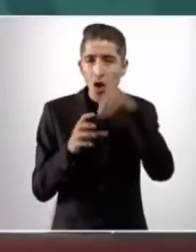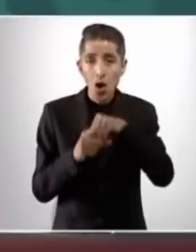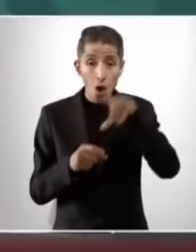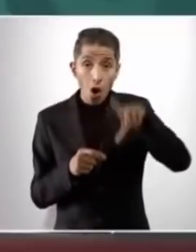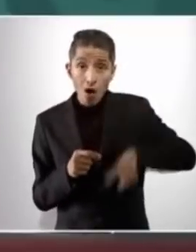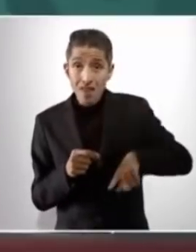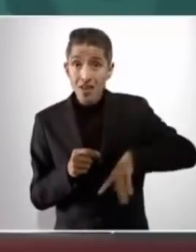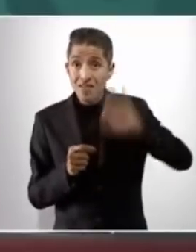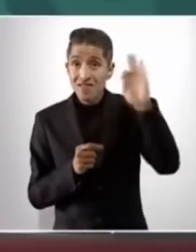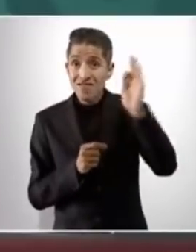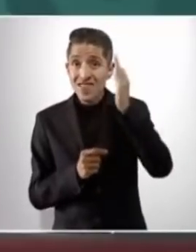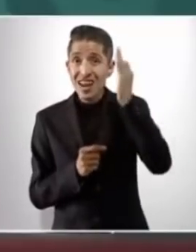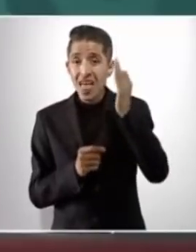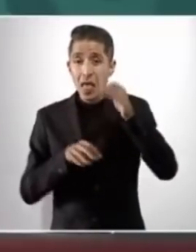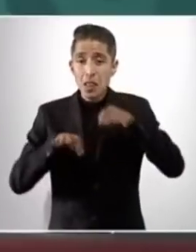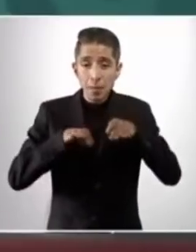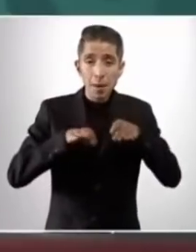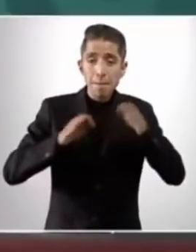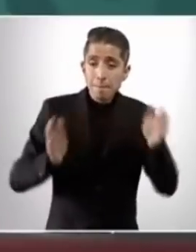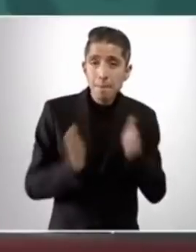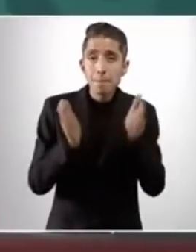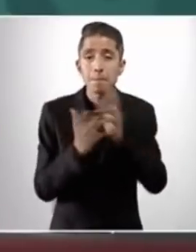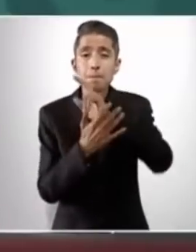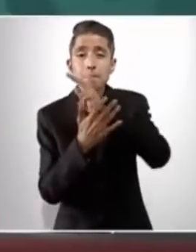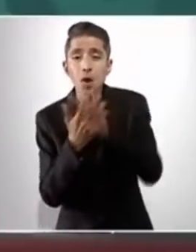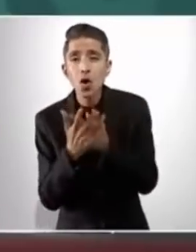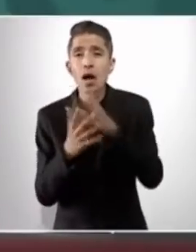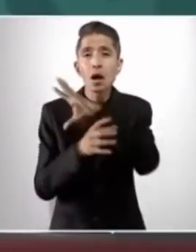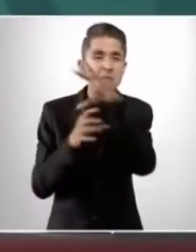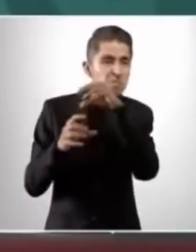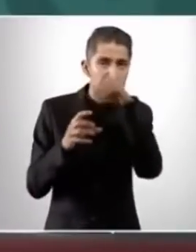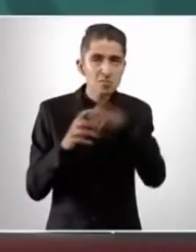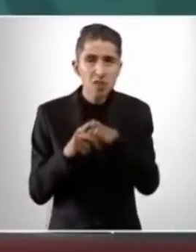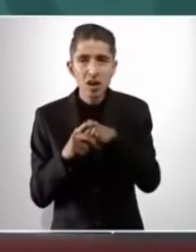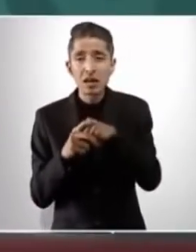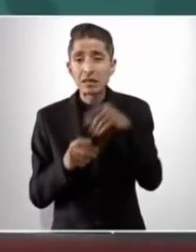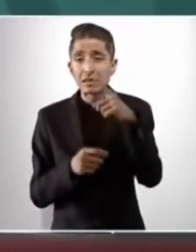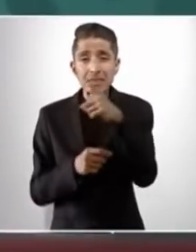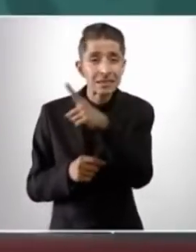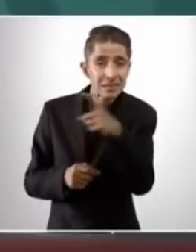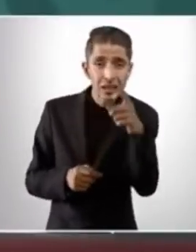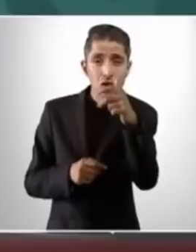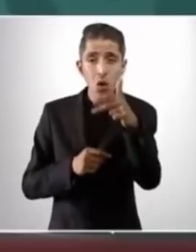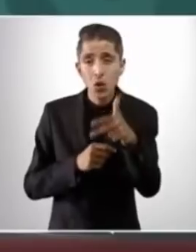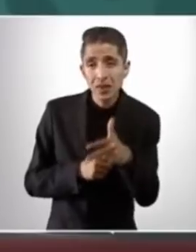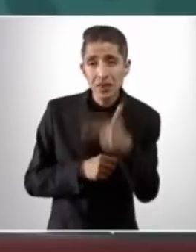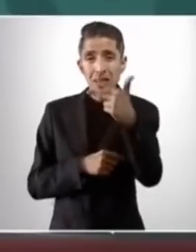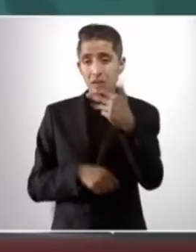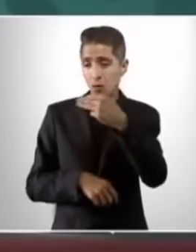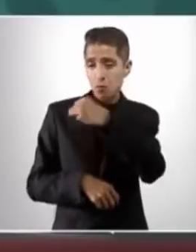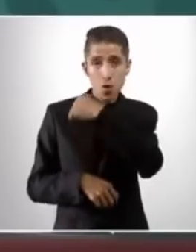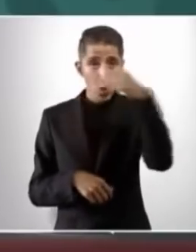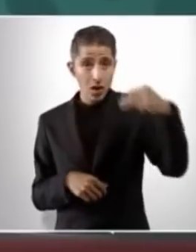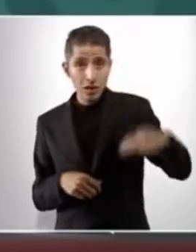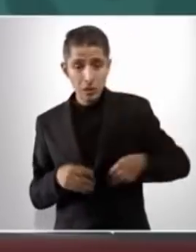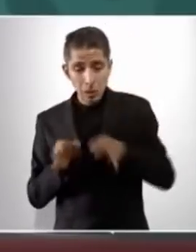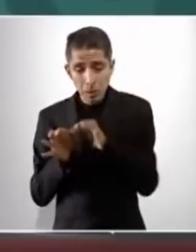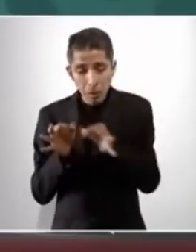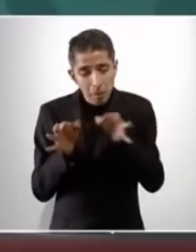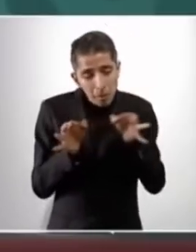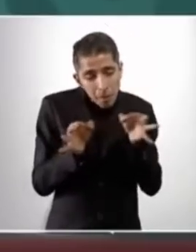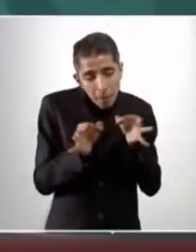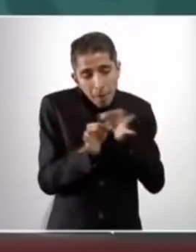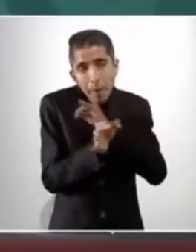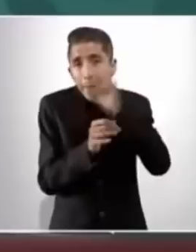federal, todos los programas que se apliquen en los 113 municipios de